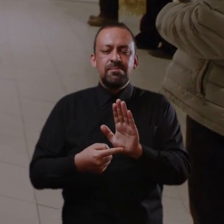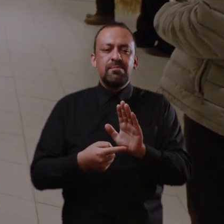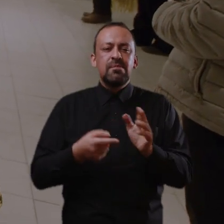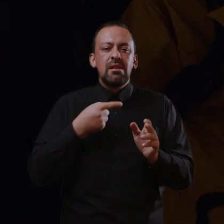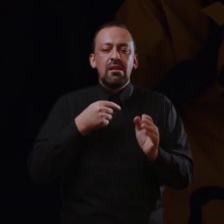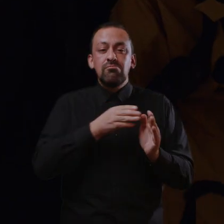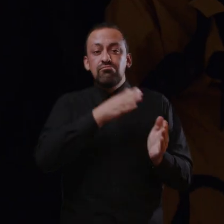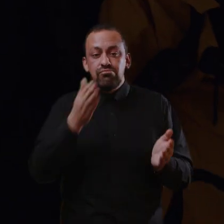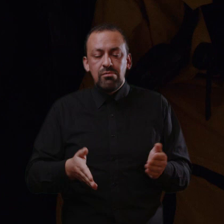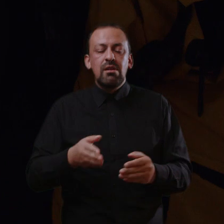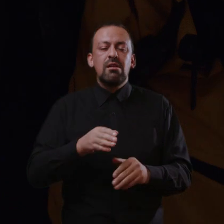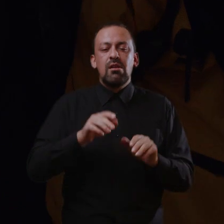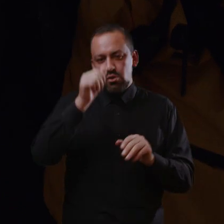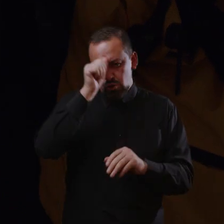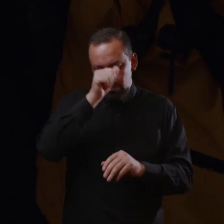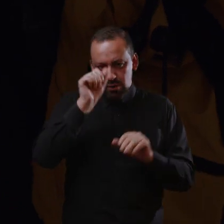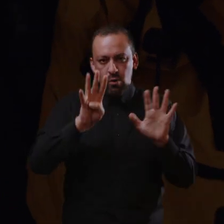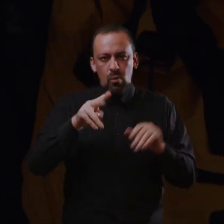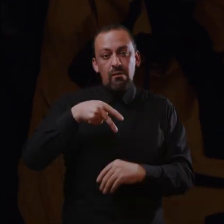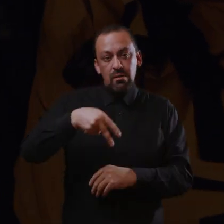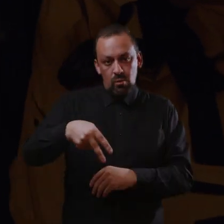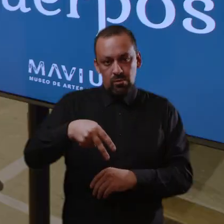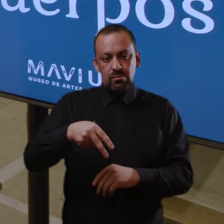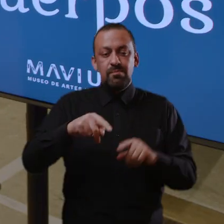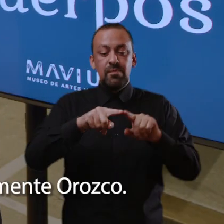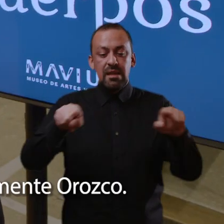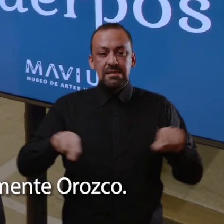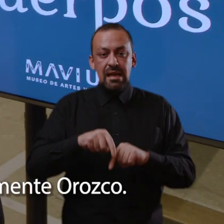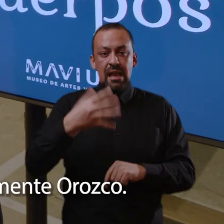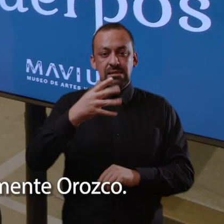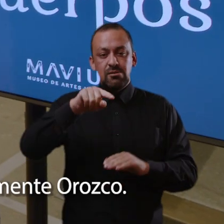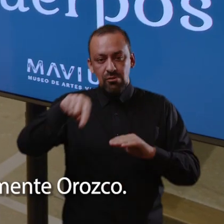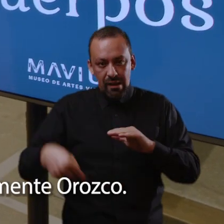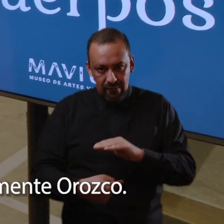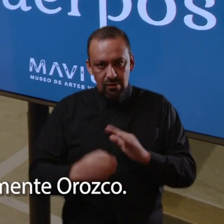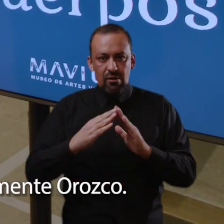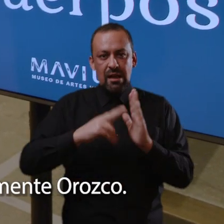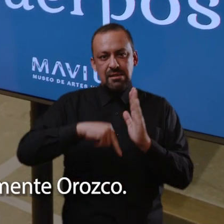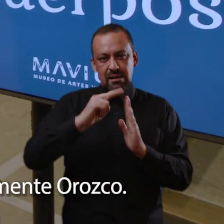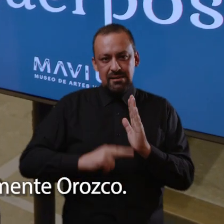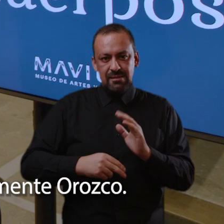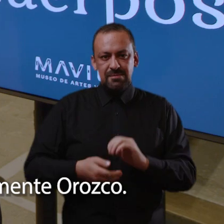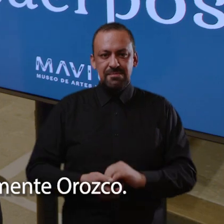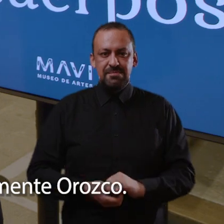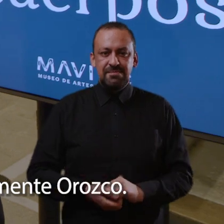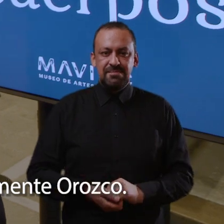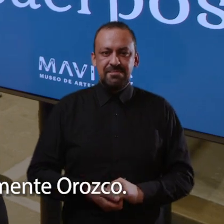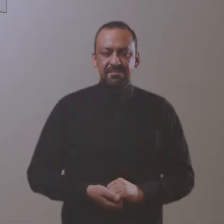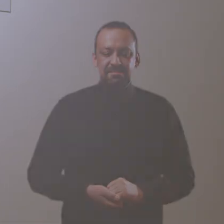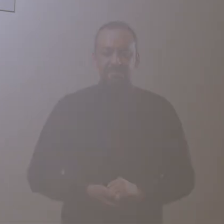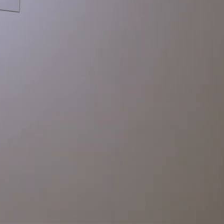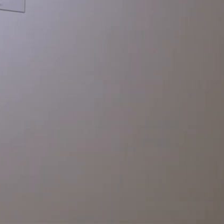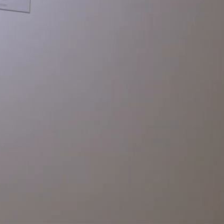de la educación MAVI-UC que se extiende hasta el domingo 9 de junio en la Sala 5 CAP en el subterráneo de la Casa del Arte José Clemente